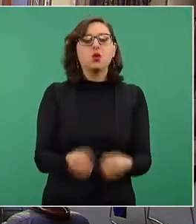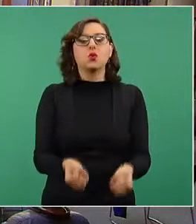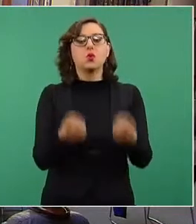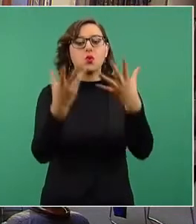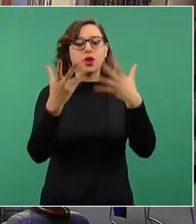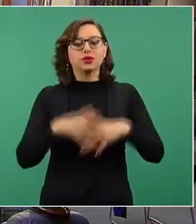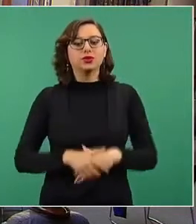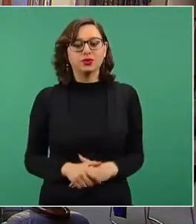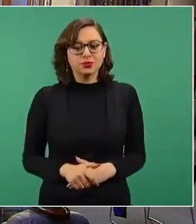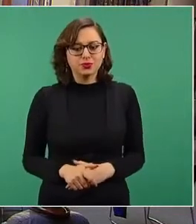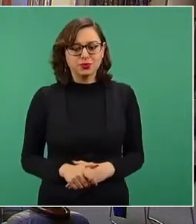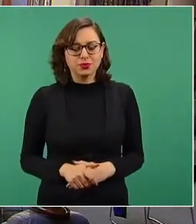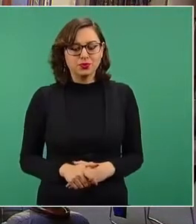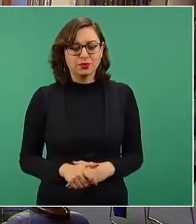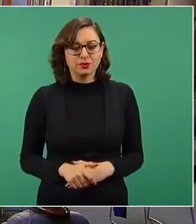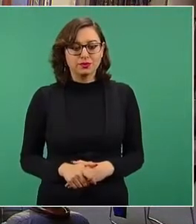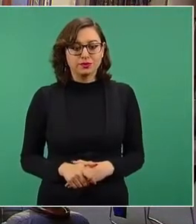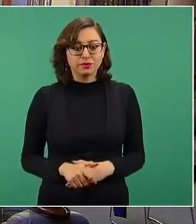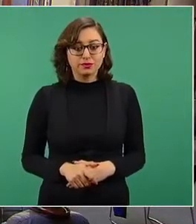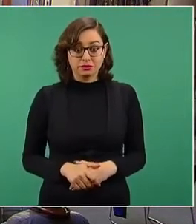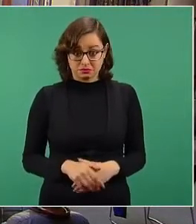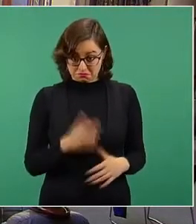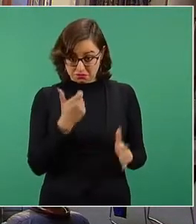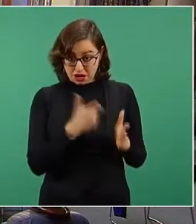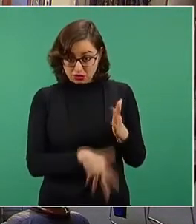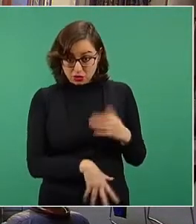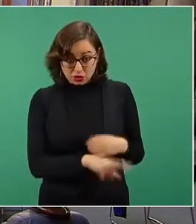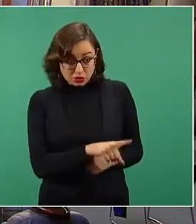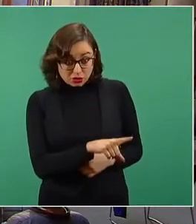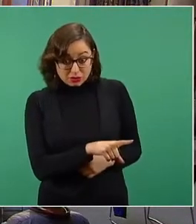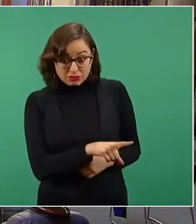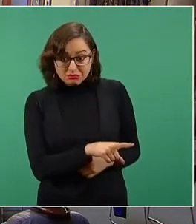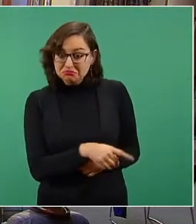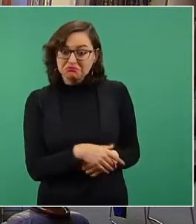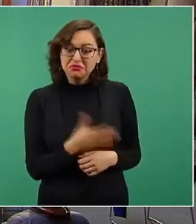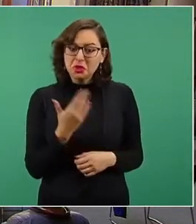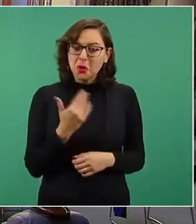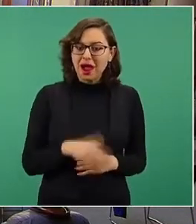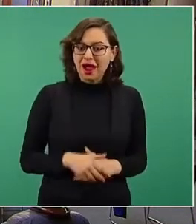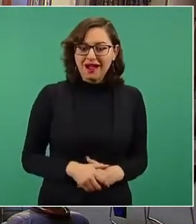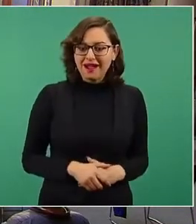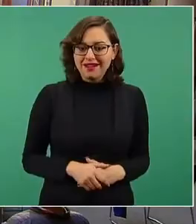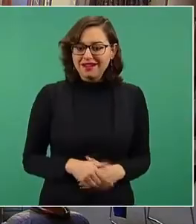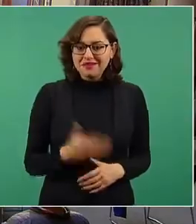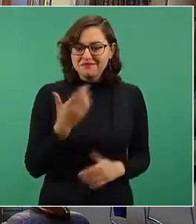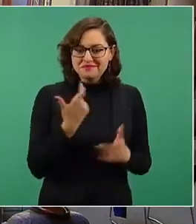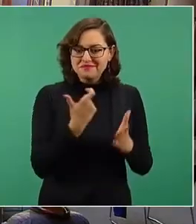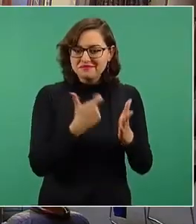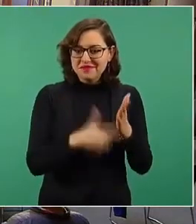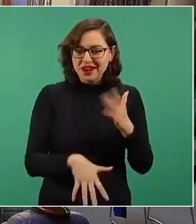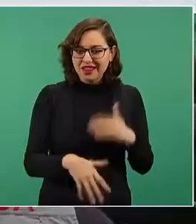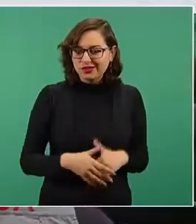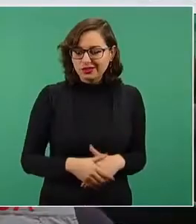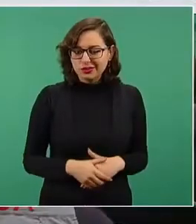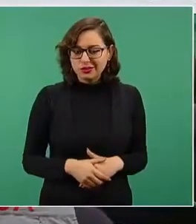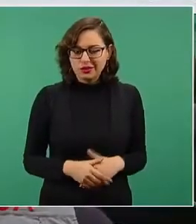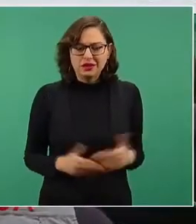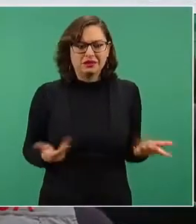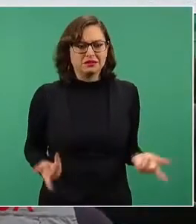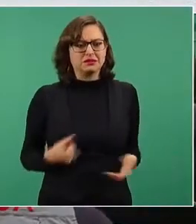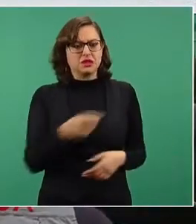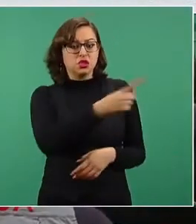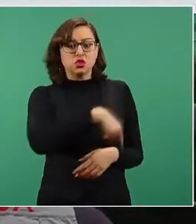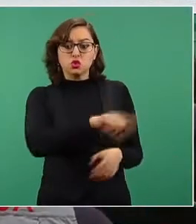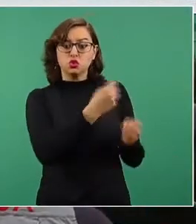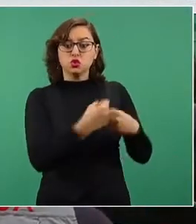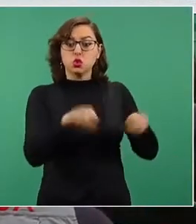con viento. Es la más barata. Entonces, ¿por qué los señores que están vinculados a estas sociedades de autoabasto